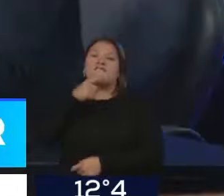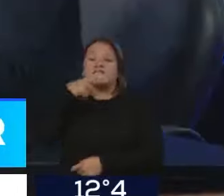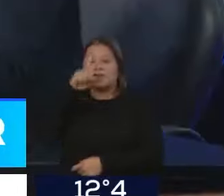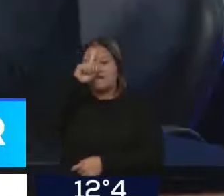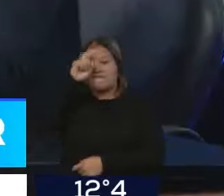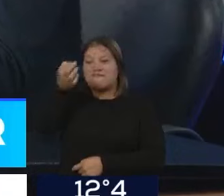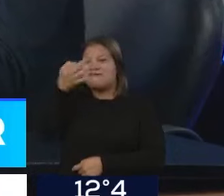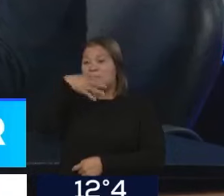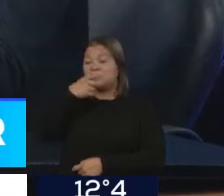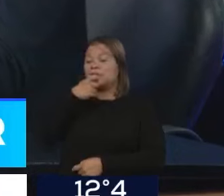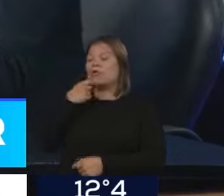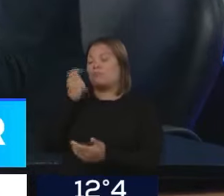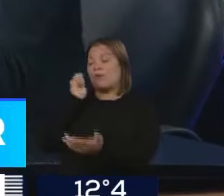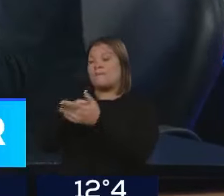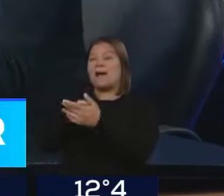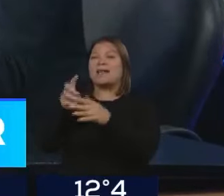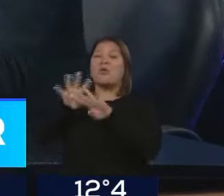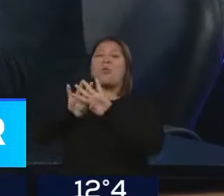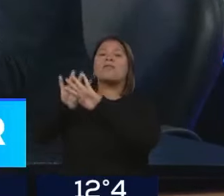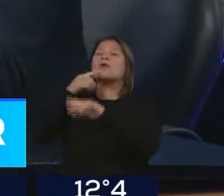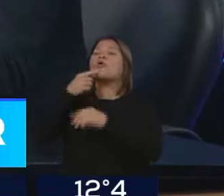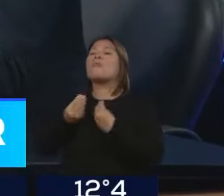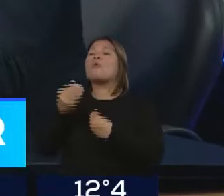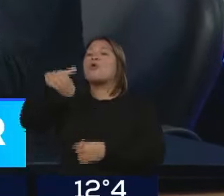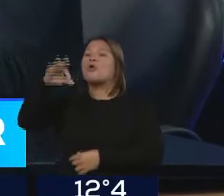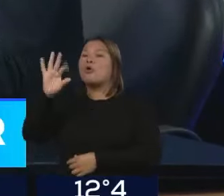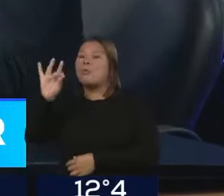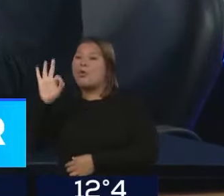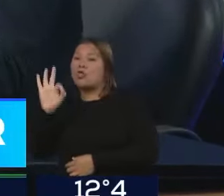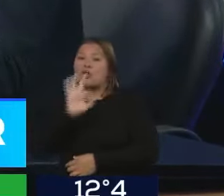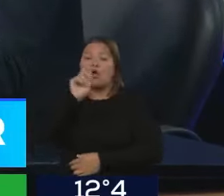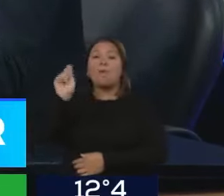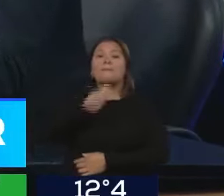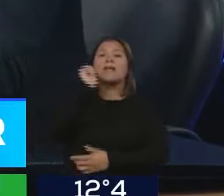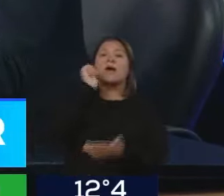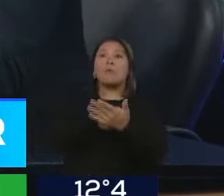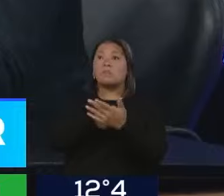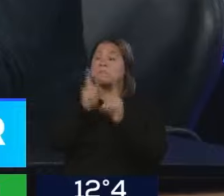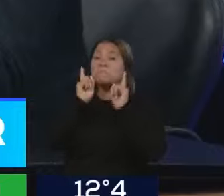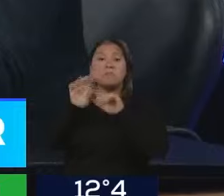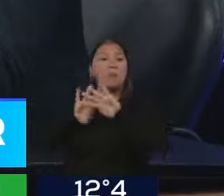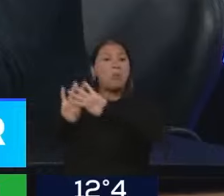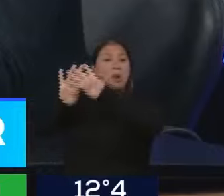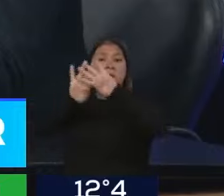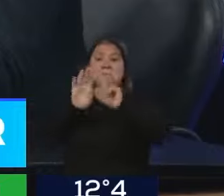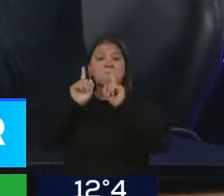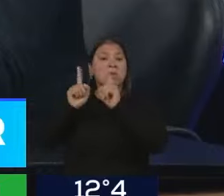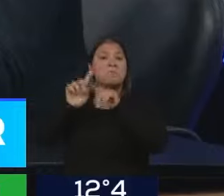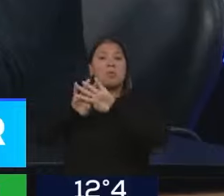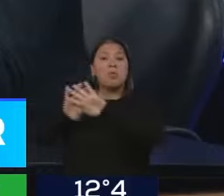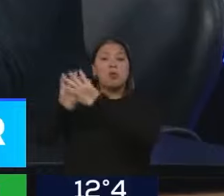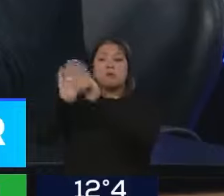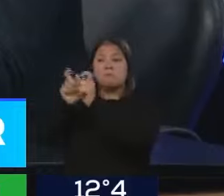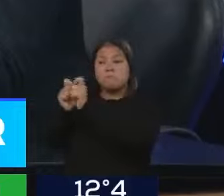que voy a pagar con QR. Y decís, modo o mercado pago, y tenés que enfocar, escanear el mismo QR. Pues es del